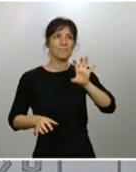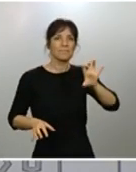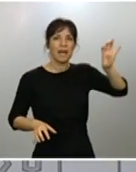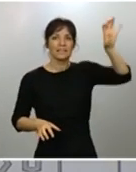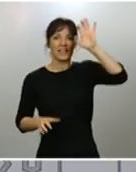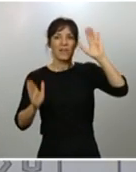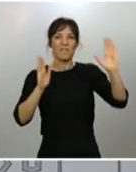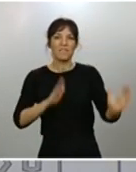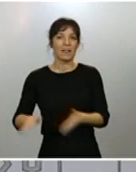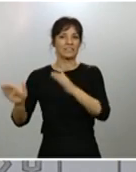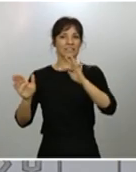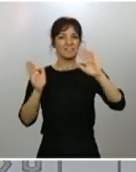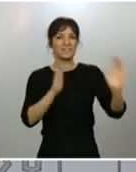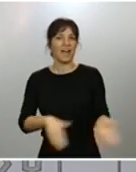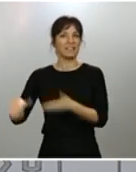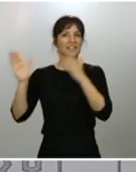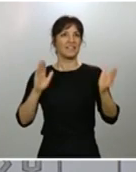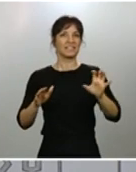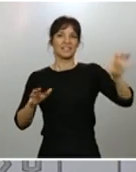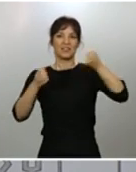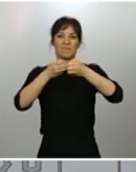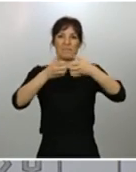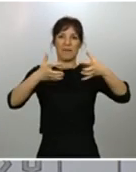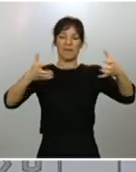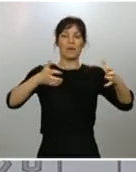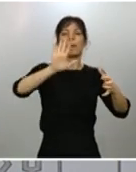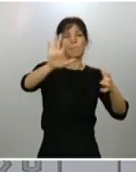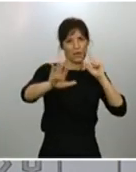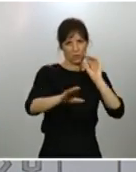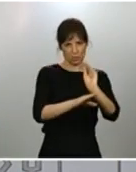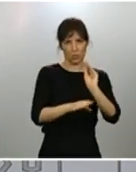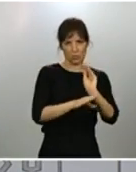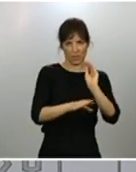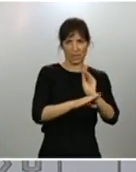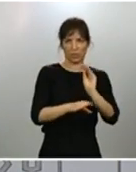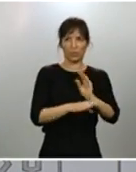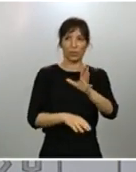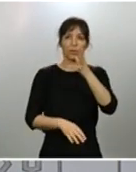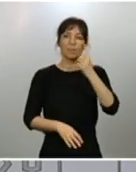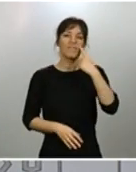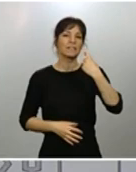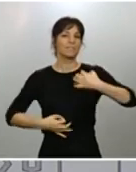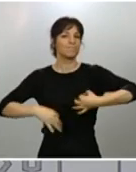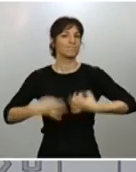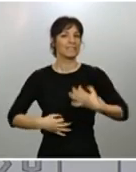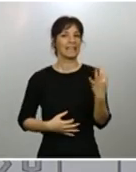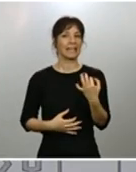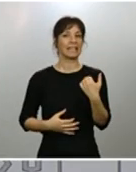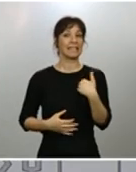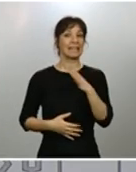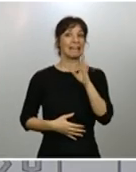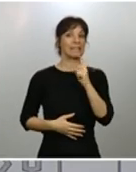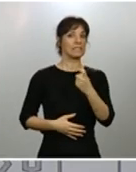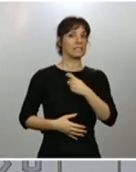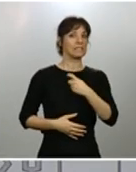como decimos siempre, tenemos que ser muy cuidadosos porque ahora lo que tenemos que asegurarnos es de que no hay esos temidos rebrotes que